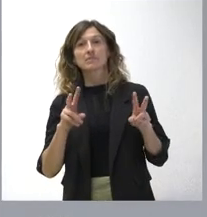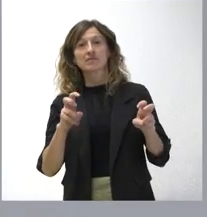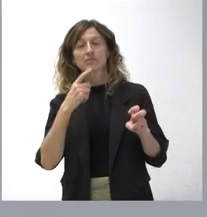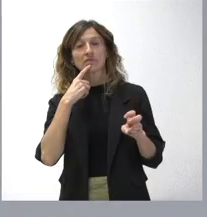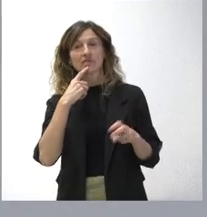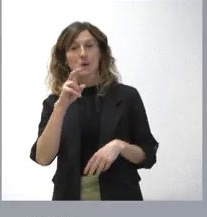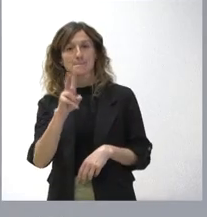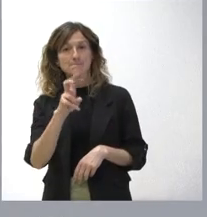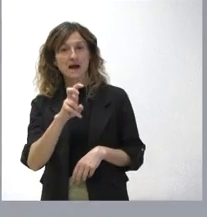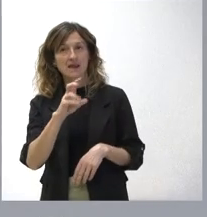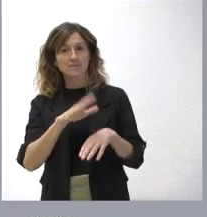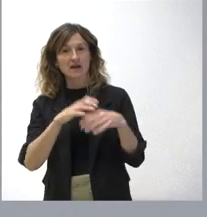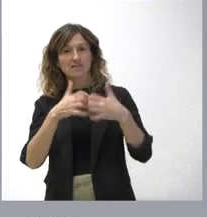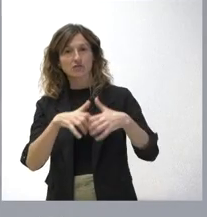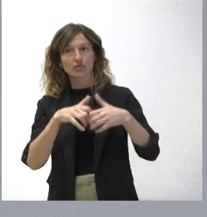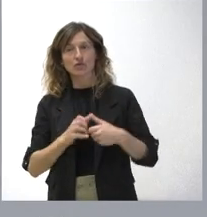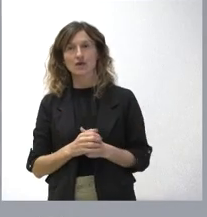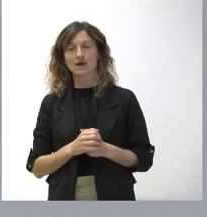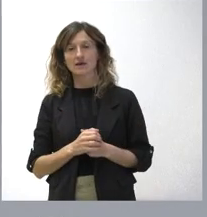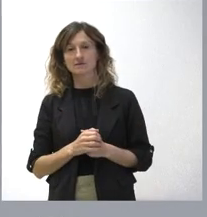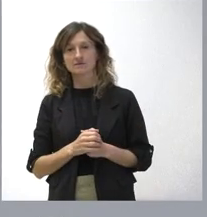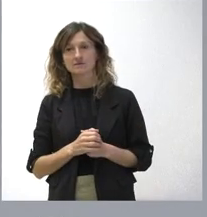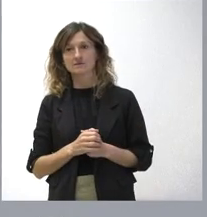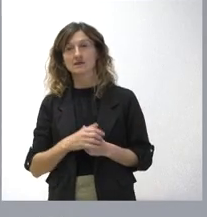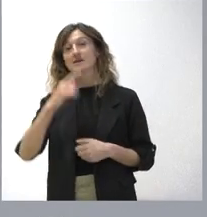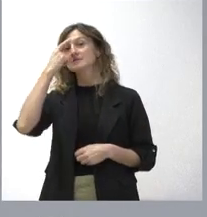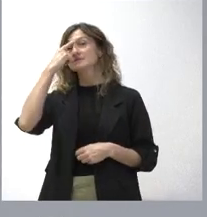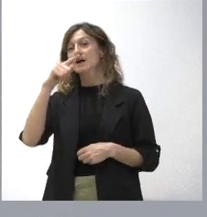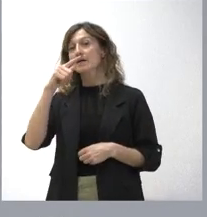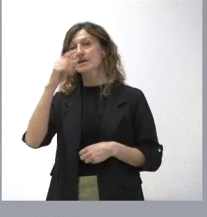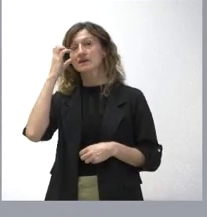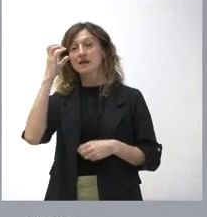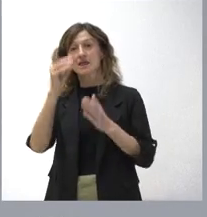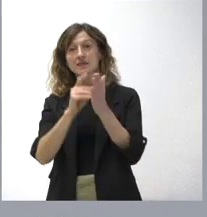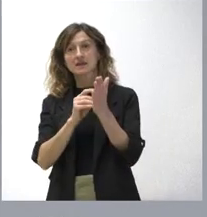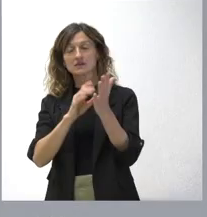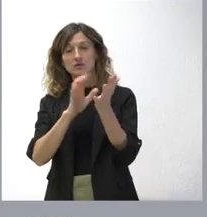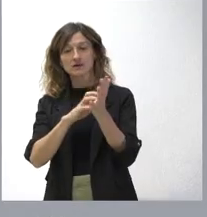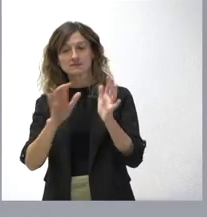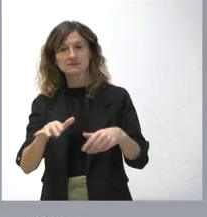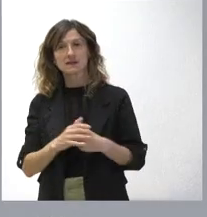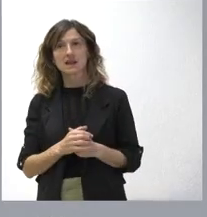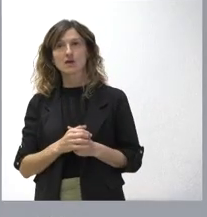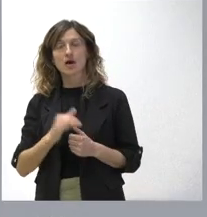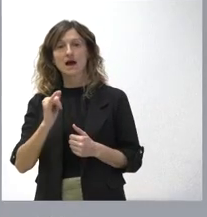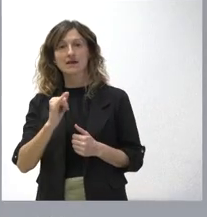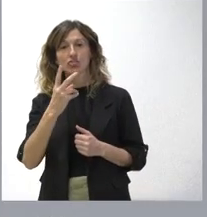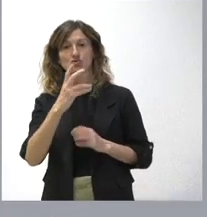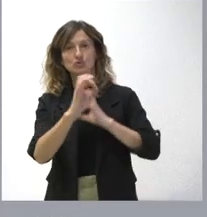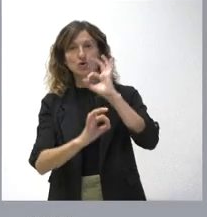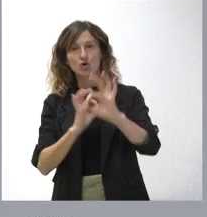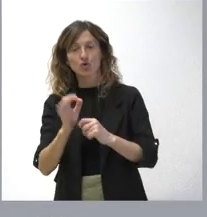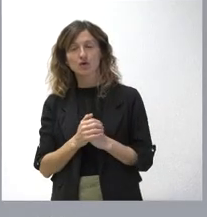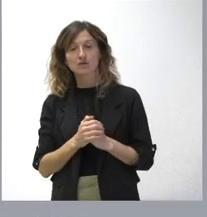válido para poder funcionar. Saben ustedes que en el decreto de Castilla y León se contemplan dos órganos, el